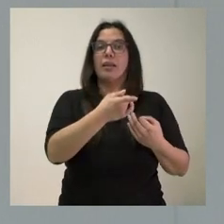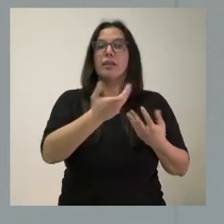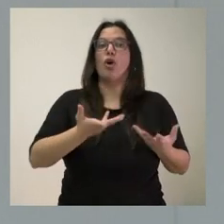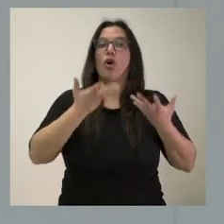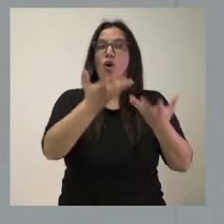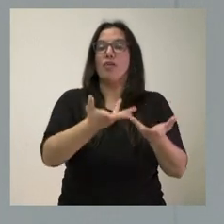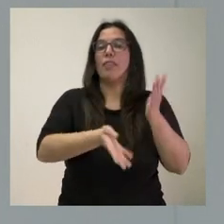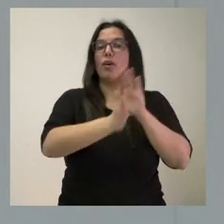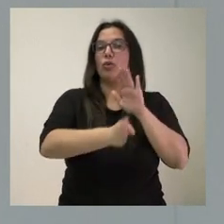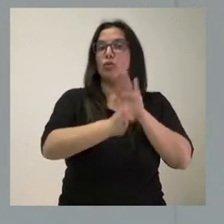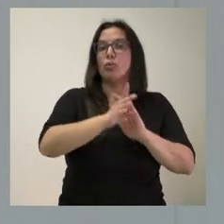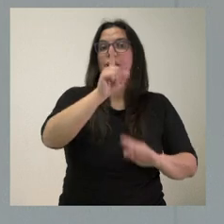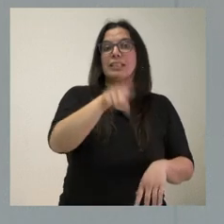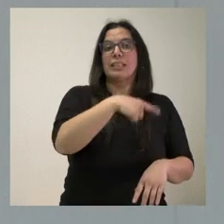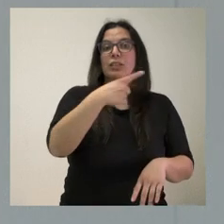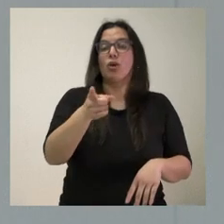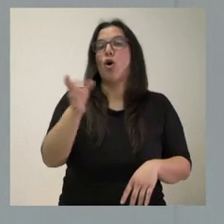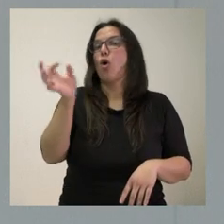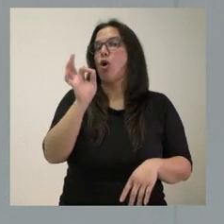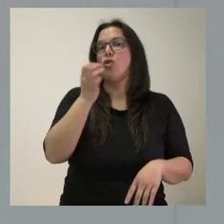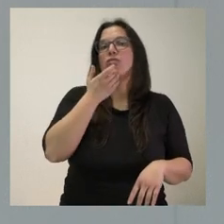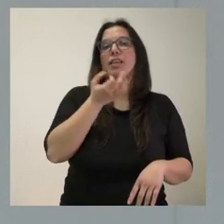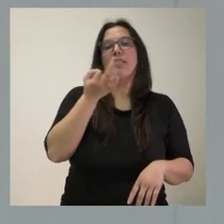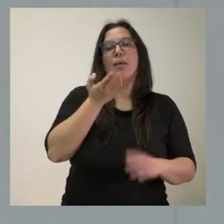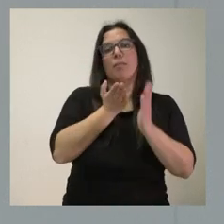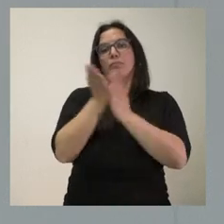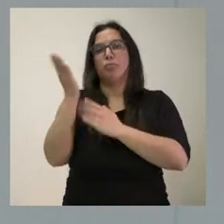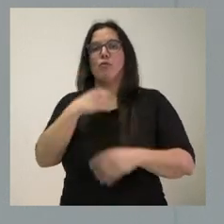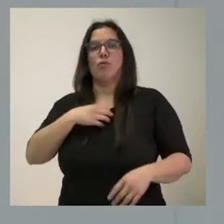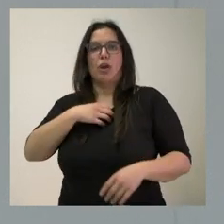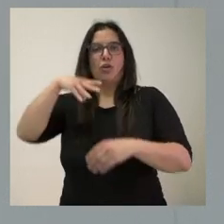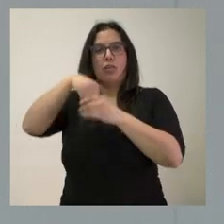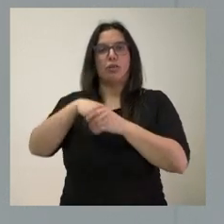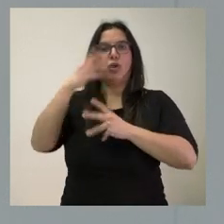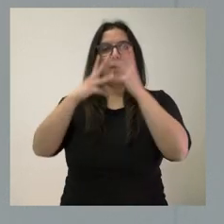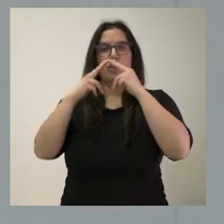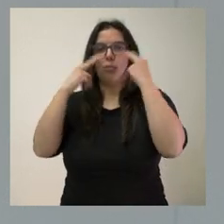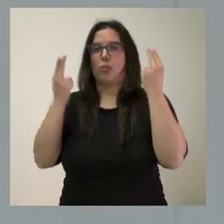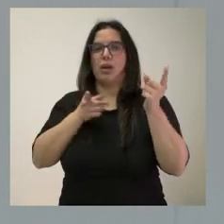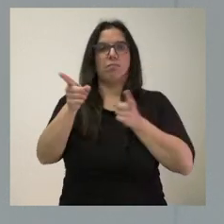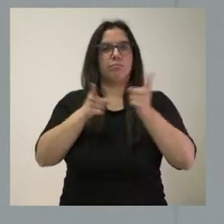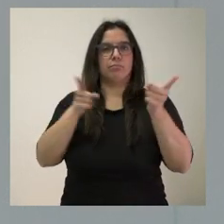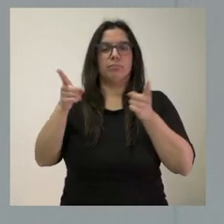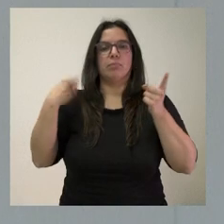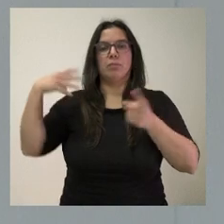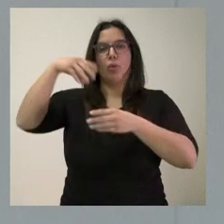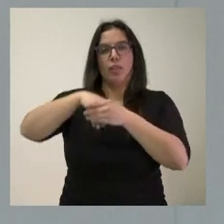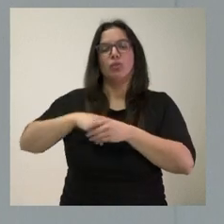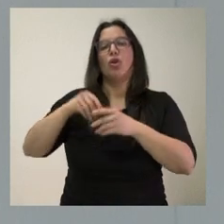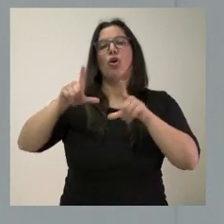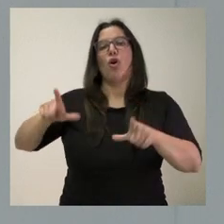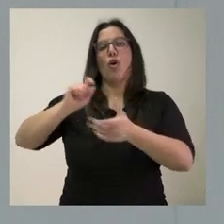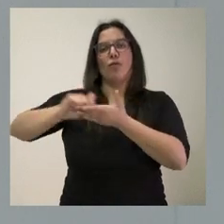financiación de la que pueda disponer el SERLA, como si lo tienen que prestar los empleados públicos de la Administración a través de las oficinas territoriales de trabajo.